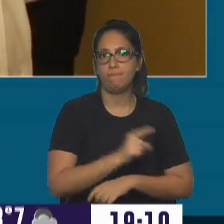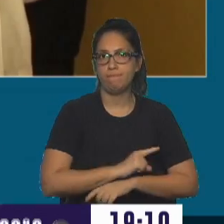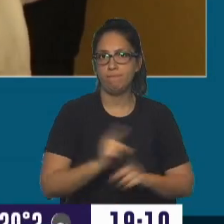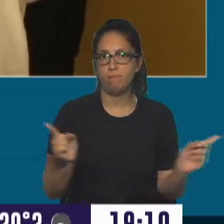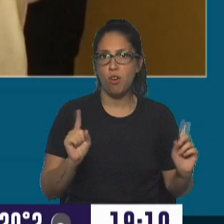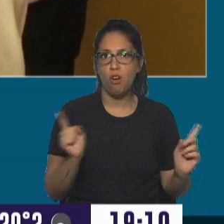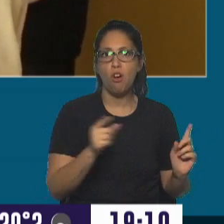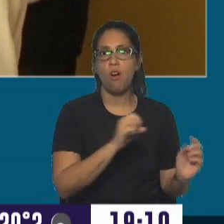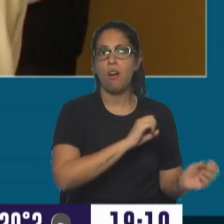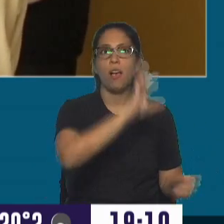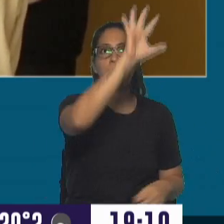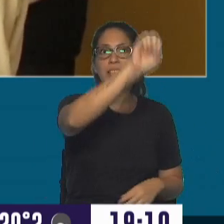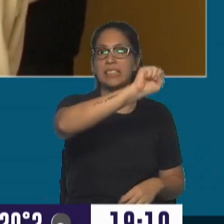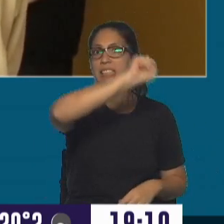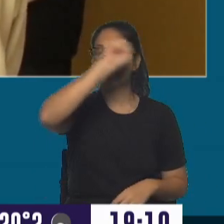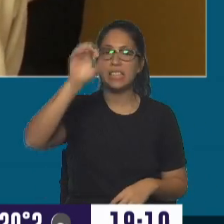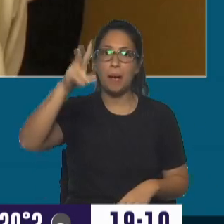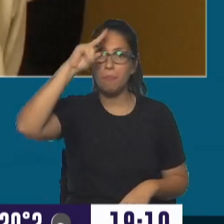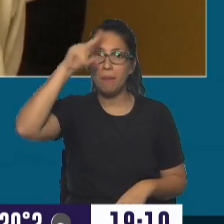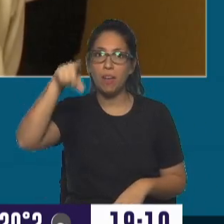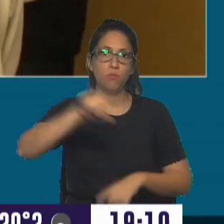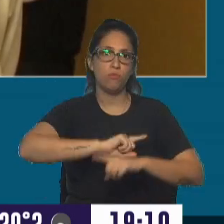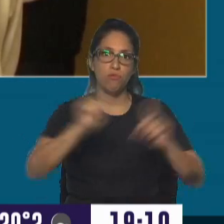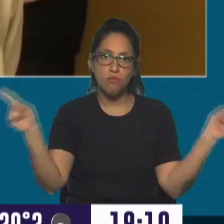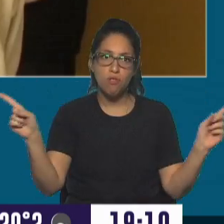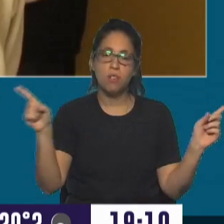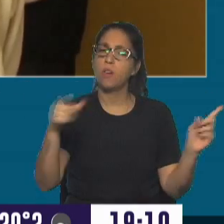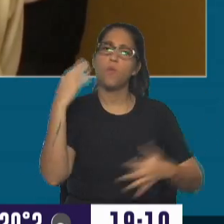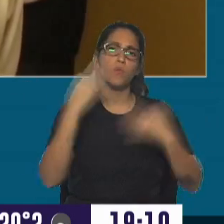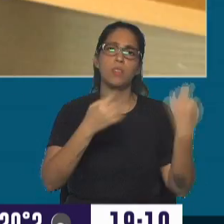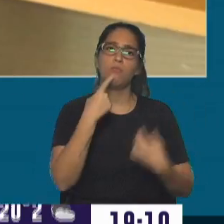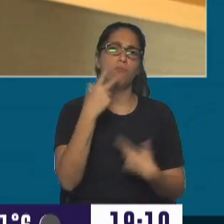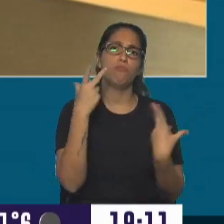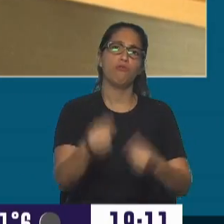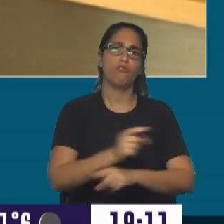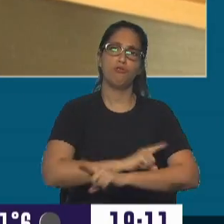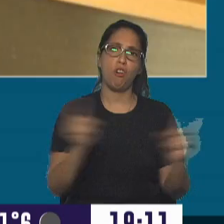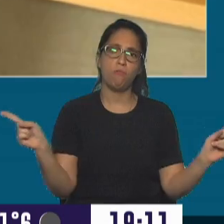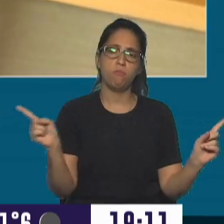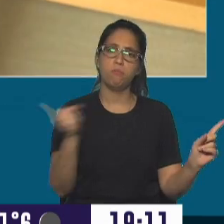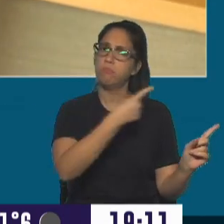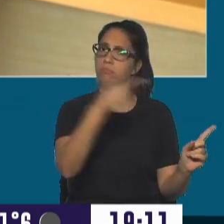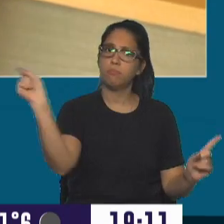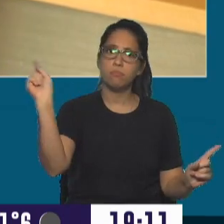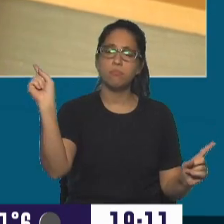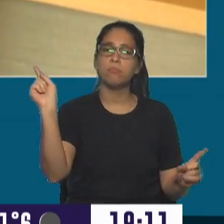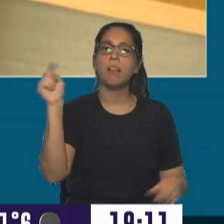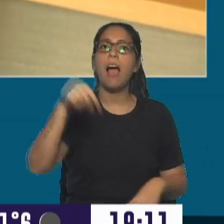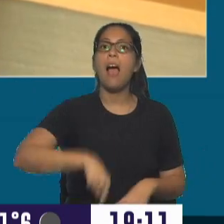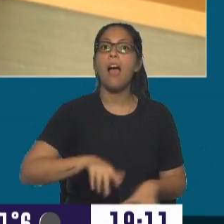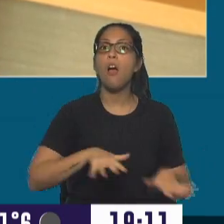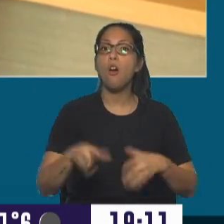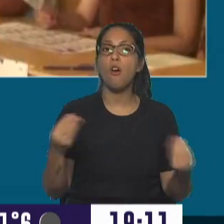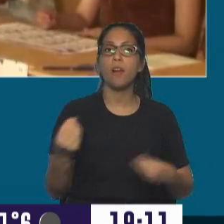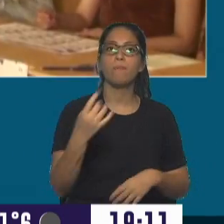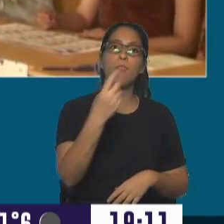que lo extraditen desde Estados Unidos y como decía la justicia, rechazo eso. ¿Qué se espera ahora? ¿Qué puede llegar a pasar? Bueno, que en un